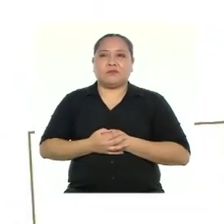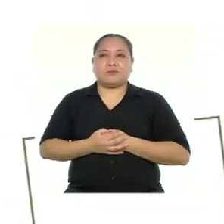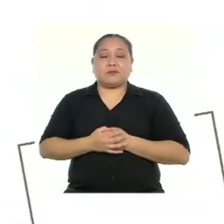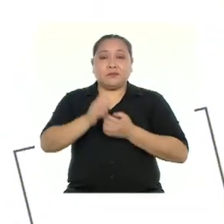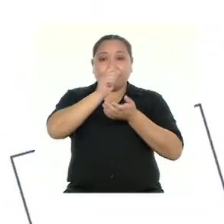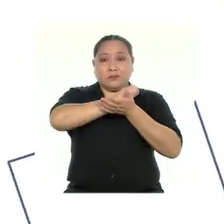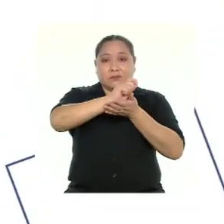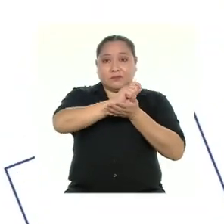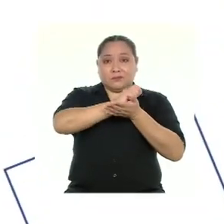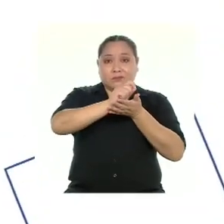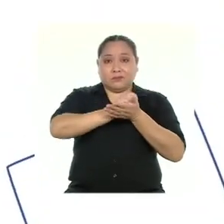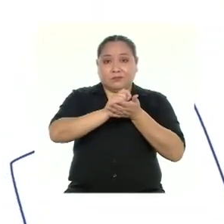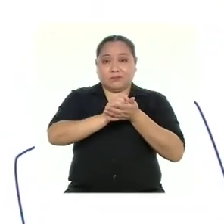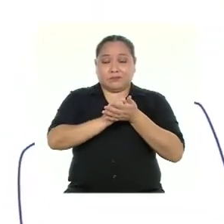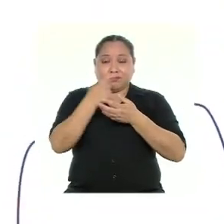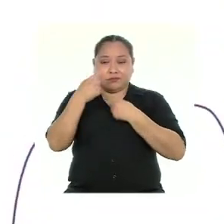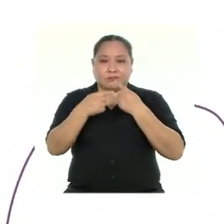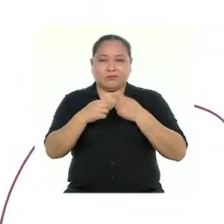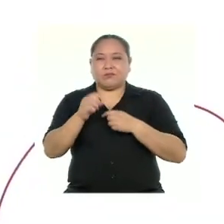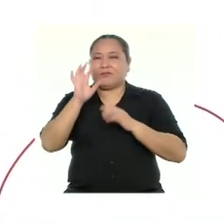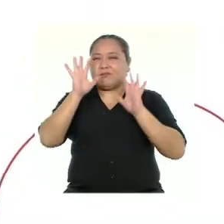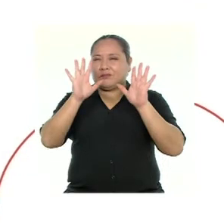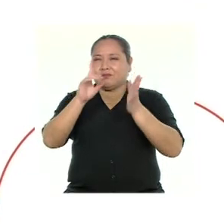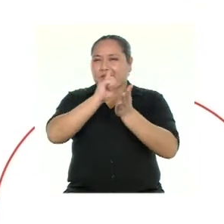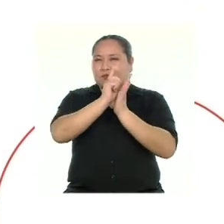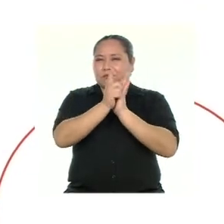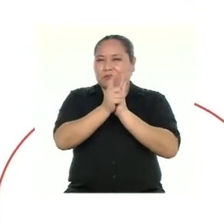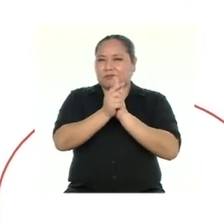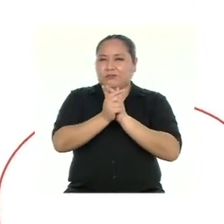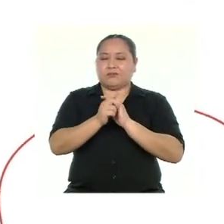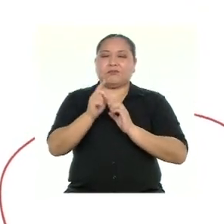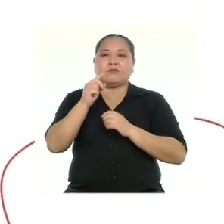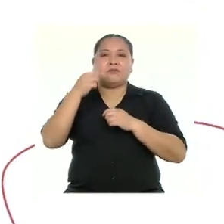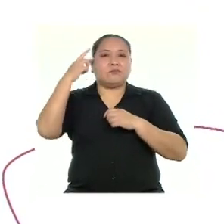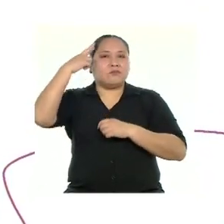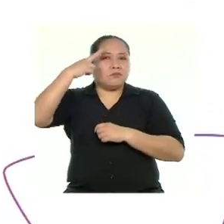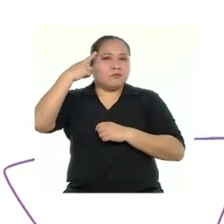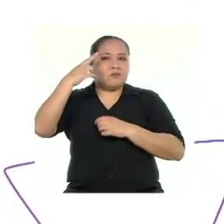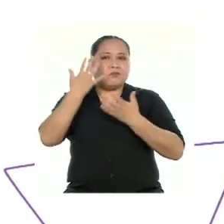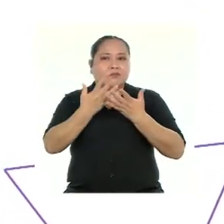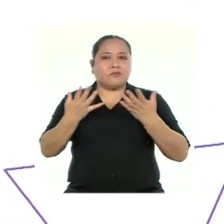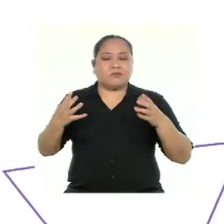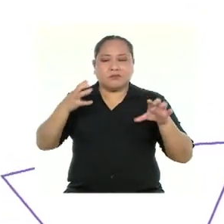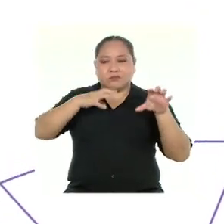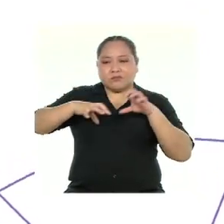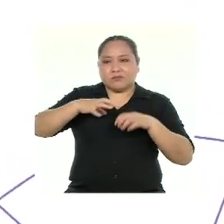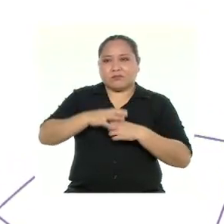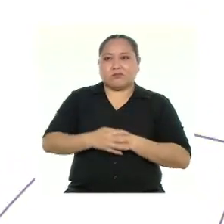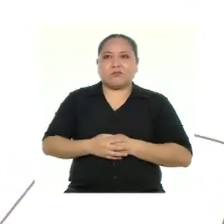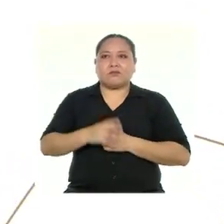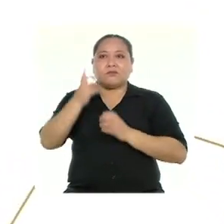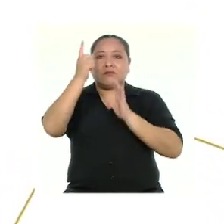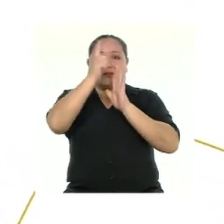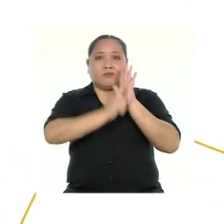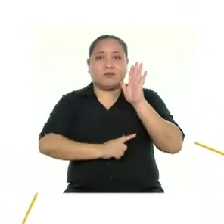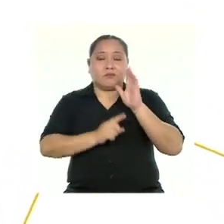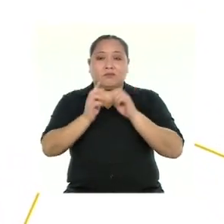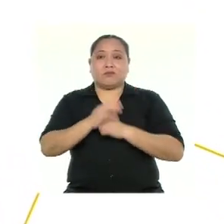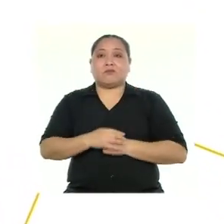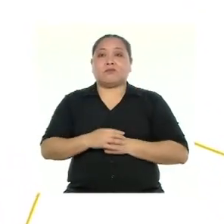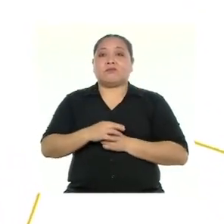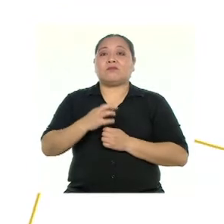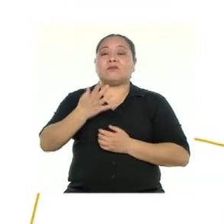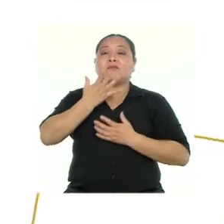Escribe un diario. Dedícate 10 minutos al día a reflexionar sobre tus actividades y acciones. Haz una lista de tus virtudes,